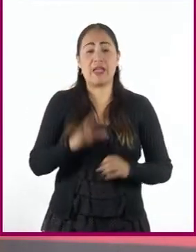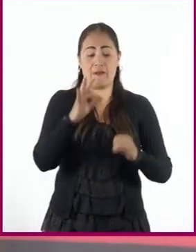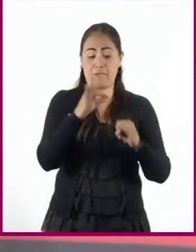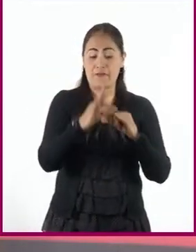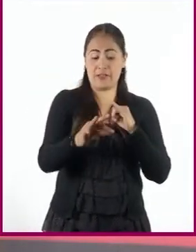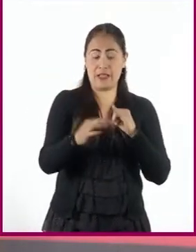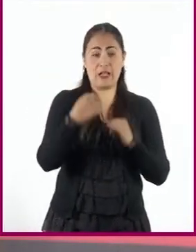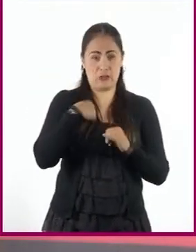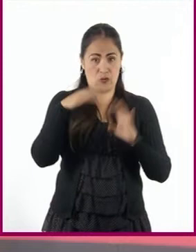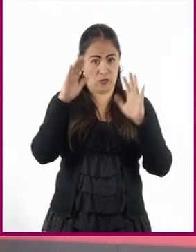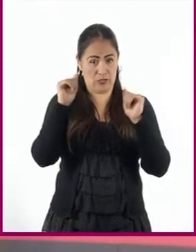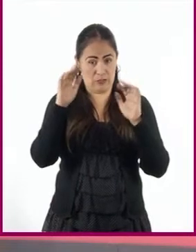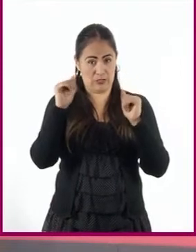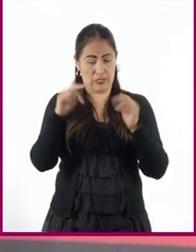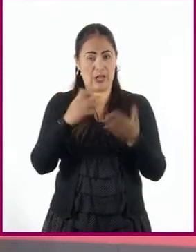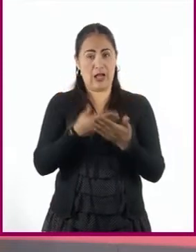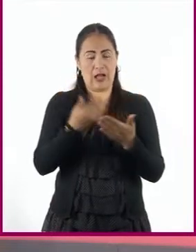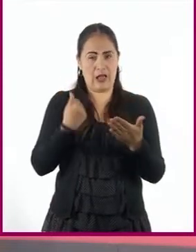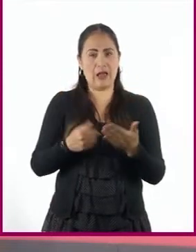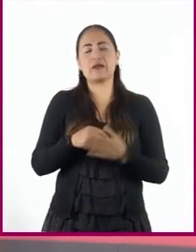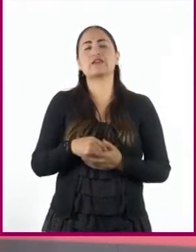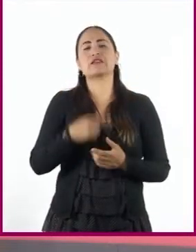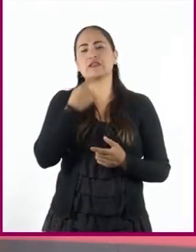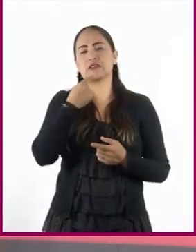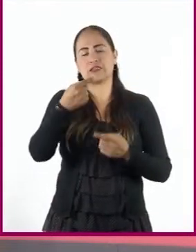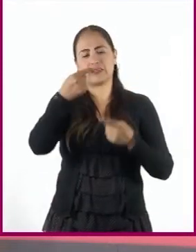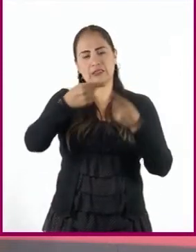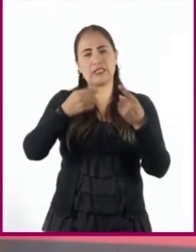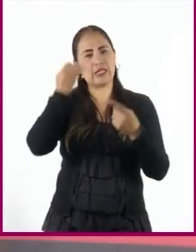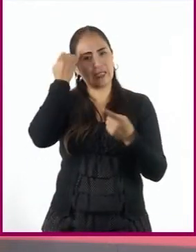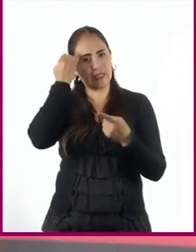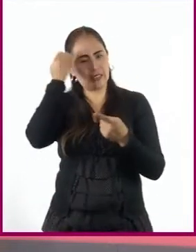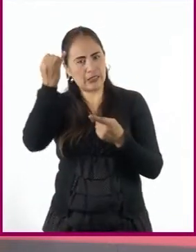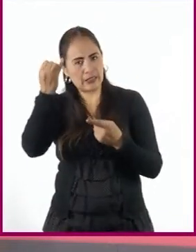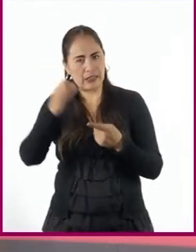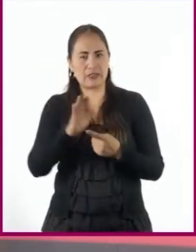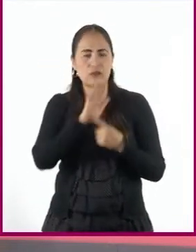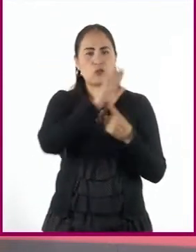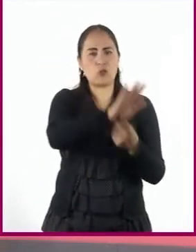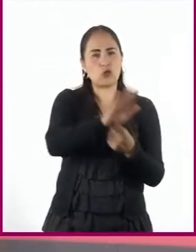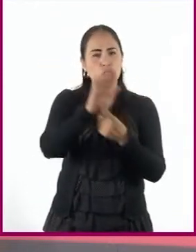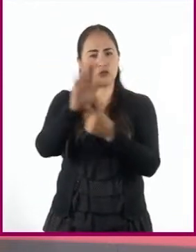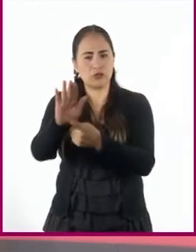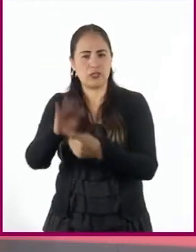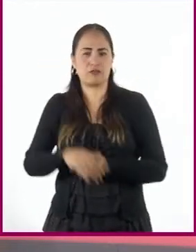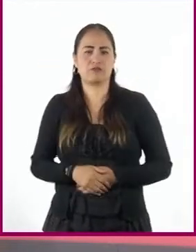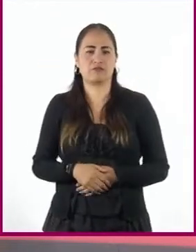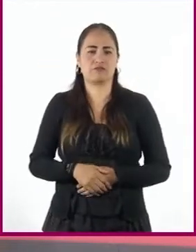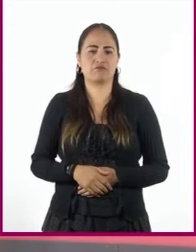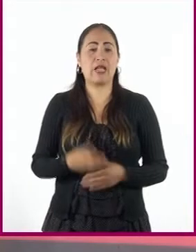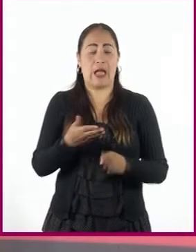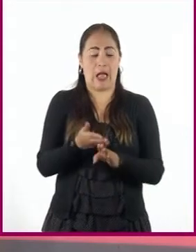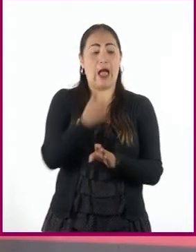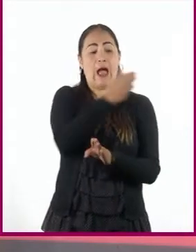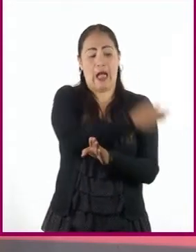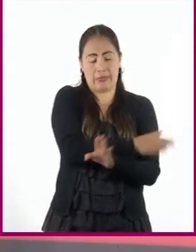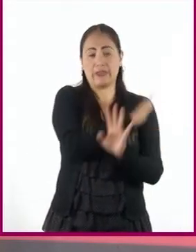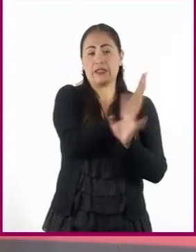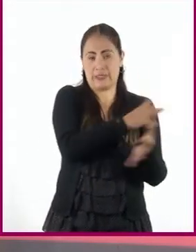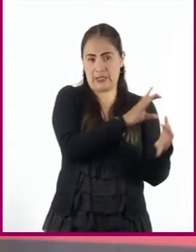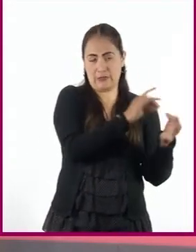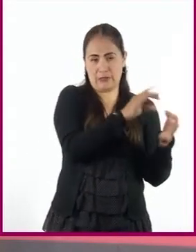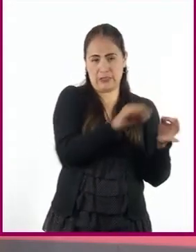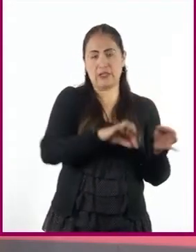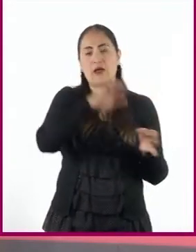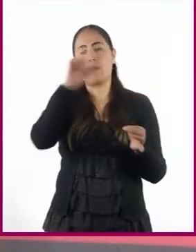despedirme, mencionaré las que sirven para introducir ideas que son el resultado de algo que se dijo previamente, como